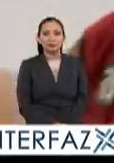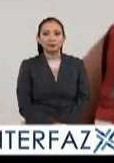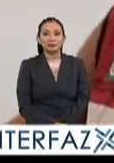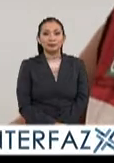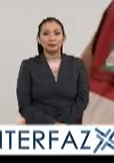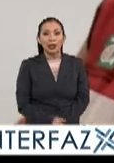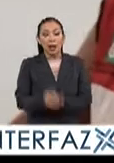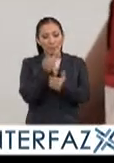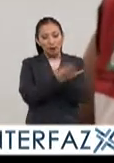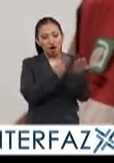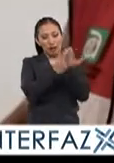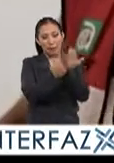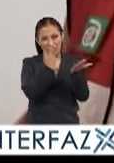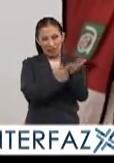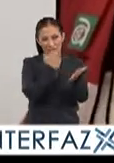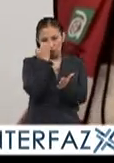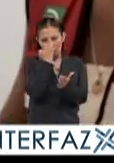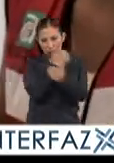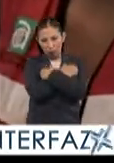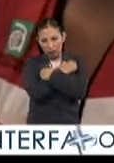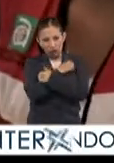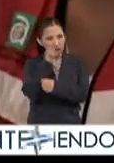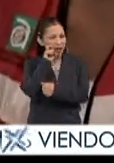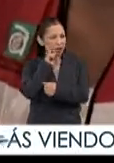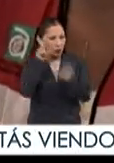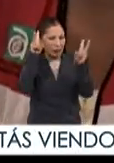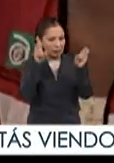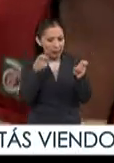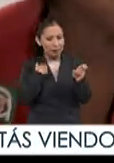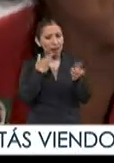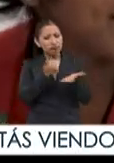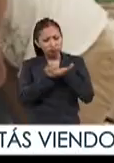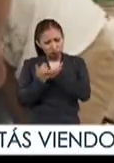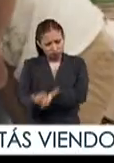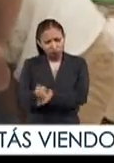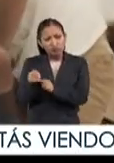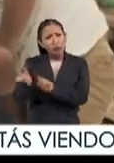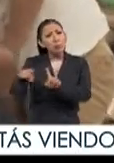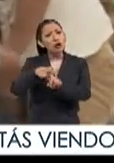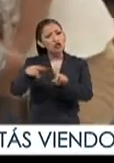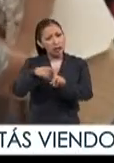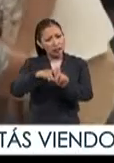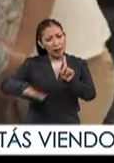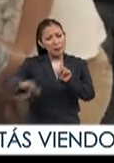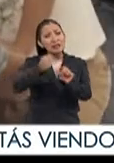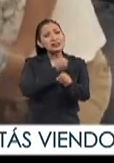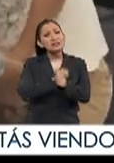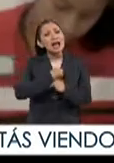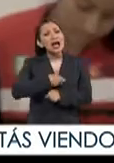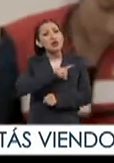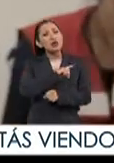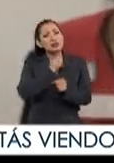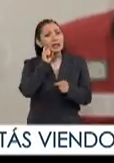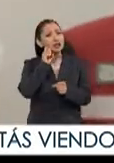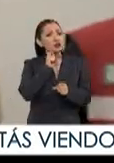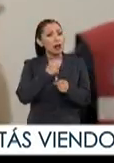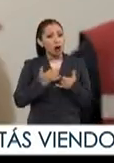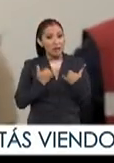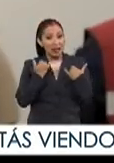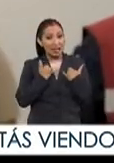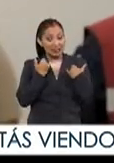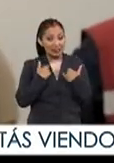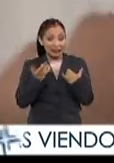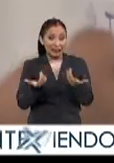Los programas escolares de educación sexual funcionan y tienen efectos positivos en la salud sexual de los adolescentes y